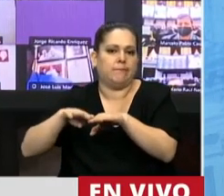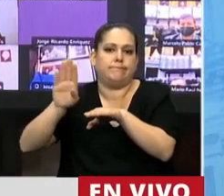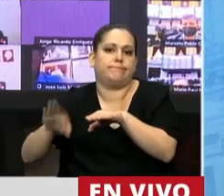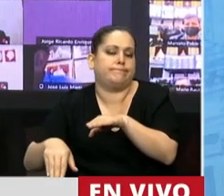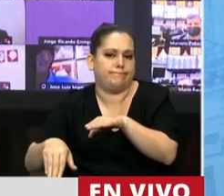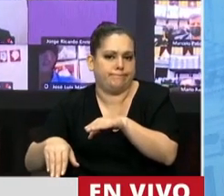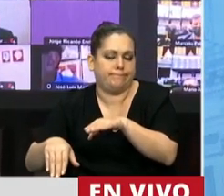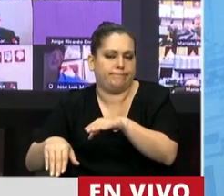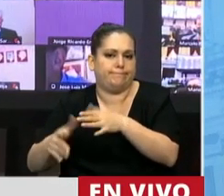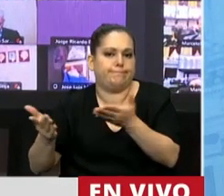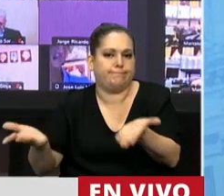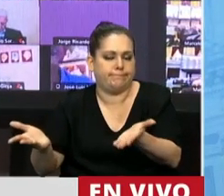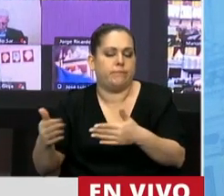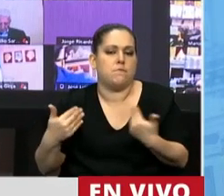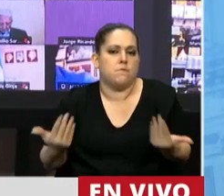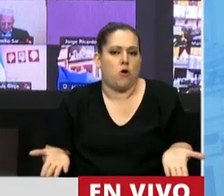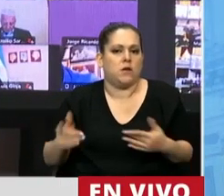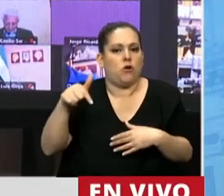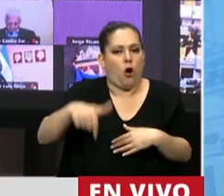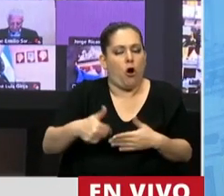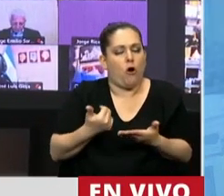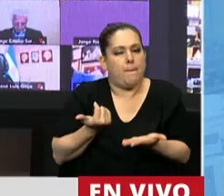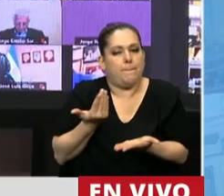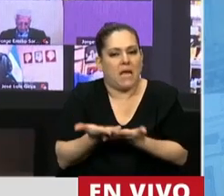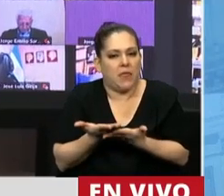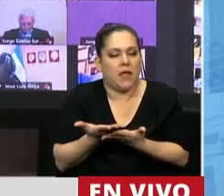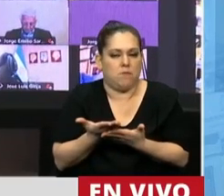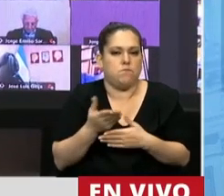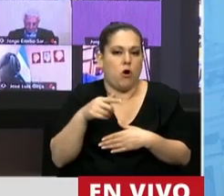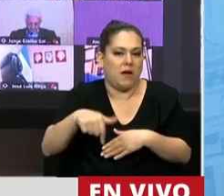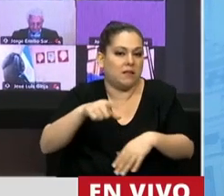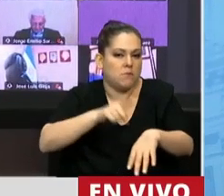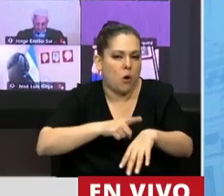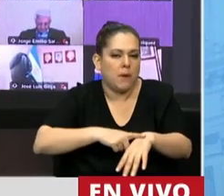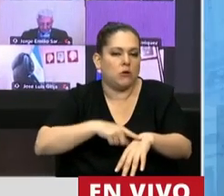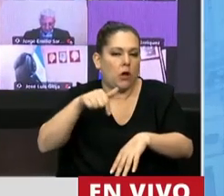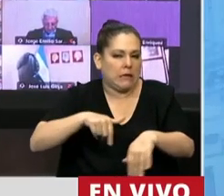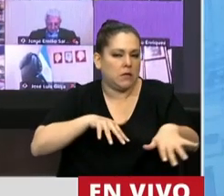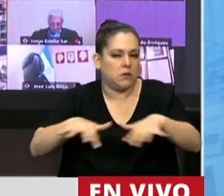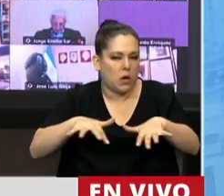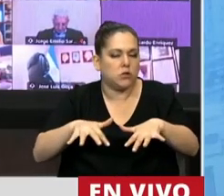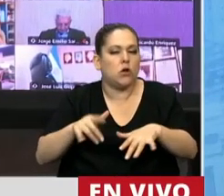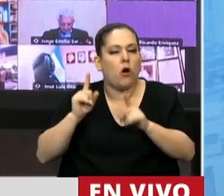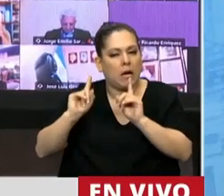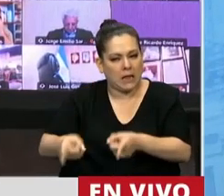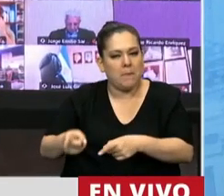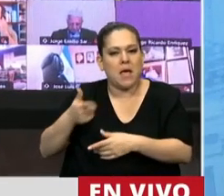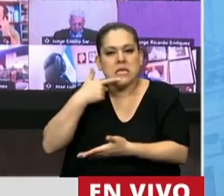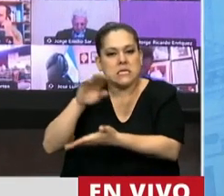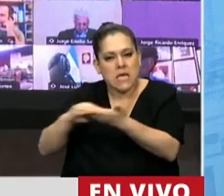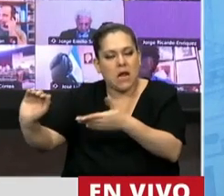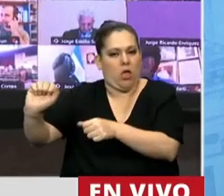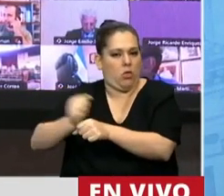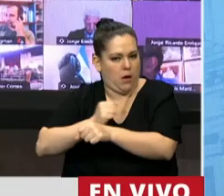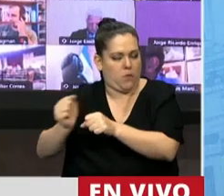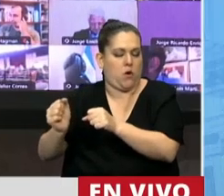parlamentario. Es por eso que pedimos que en esta situación y en esta ocasión que el Senado también le dé la otra media